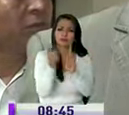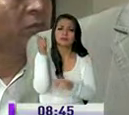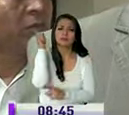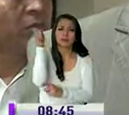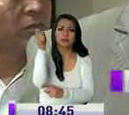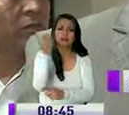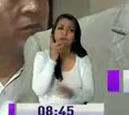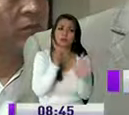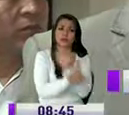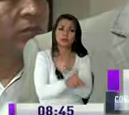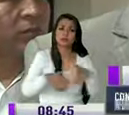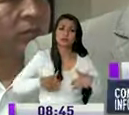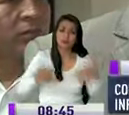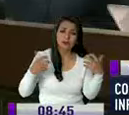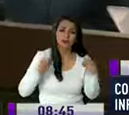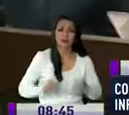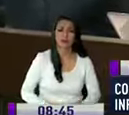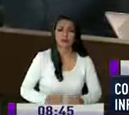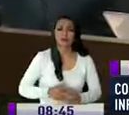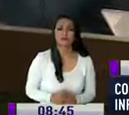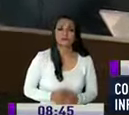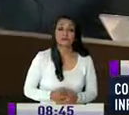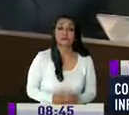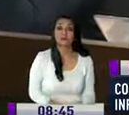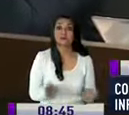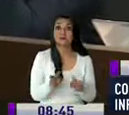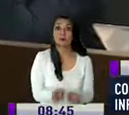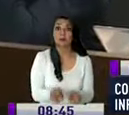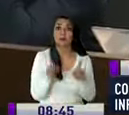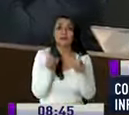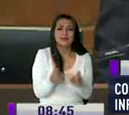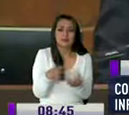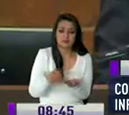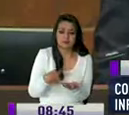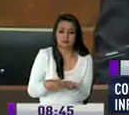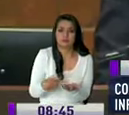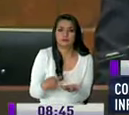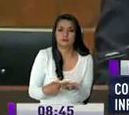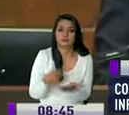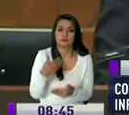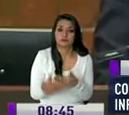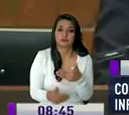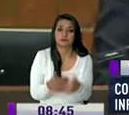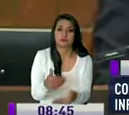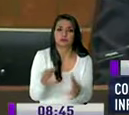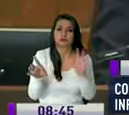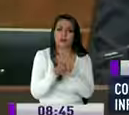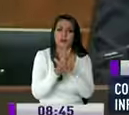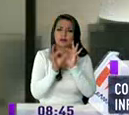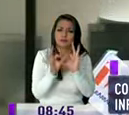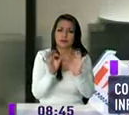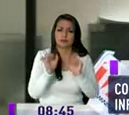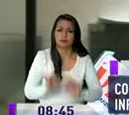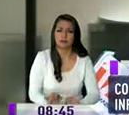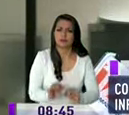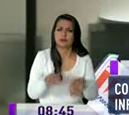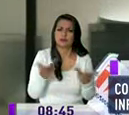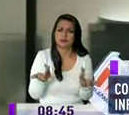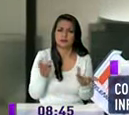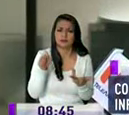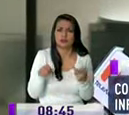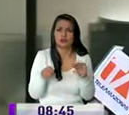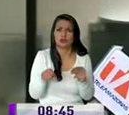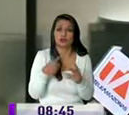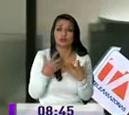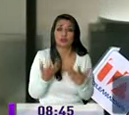derecho a acceder a un reclamo de esta naturaleza esto además de que se debería analizar si este proceso es legal señalan si es que yo quiero que